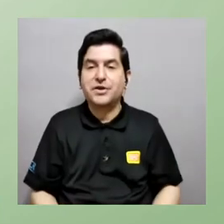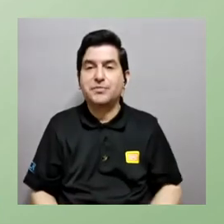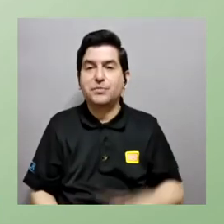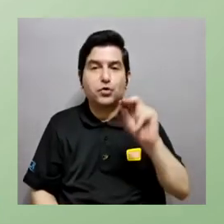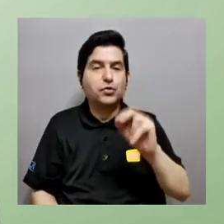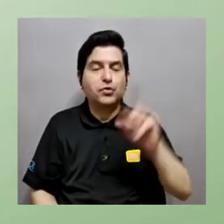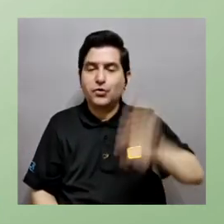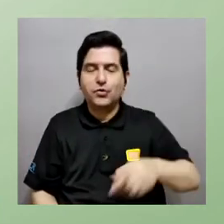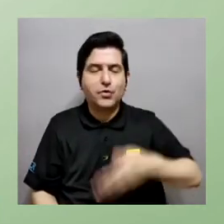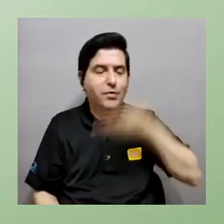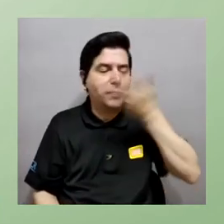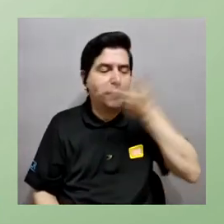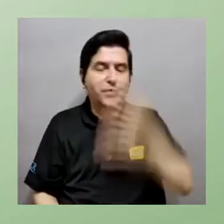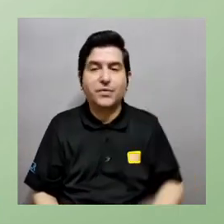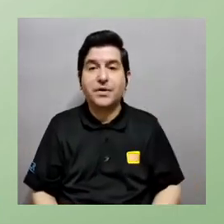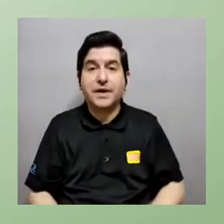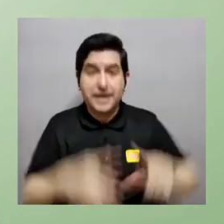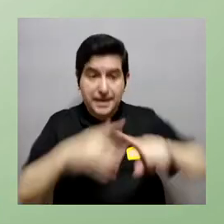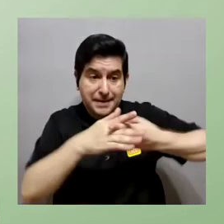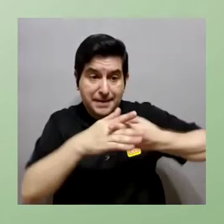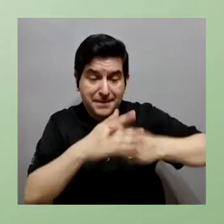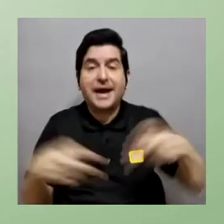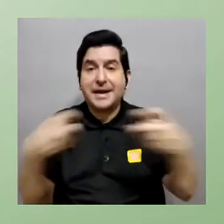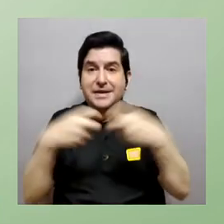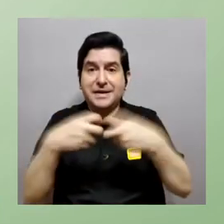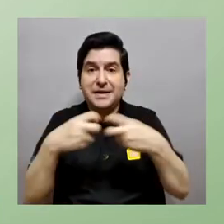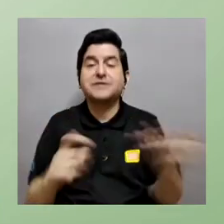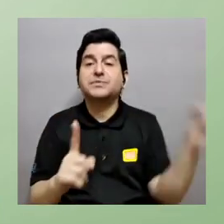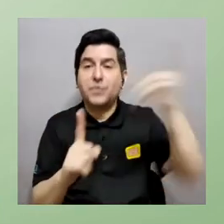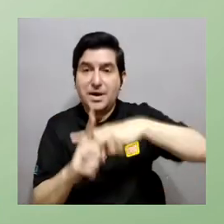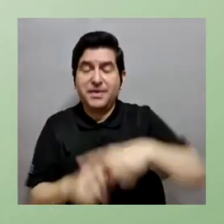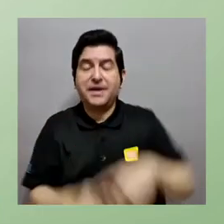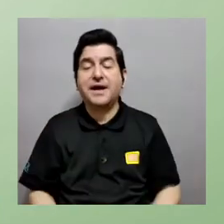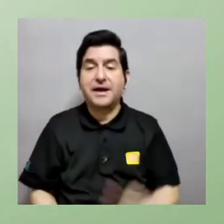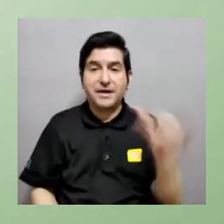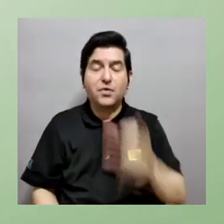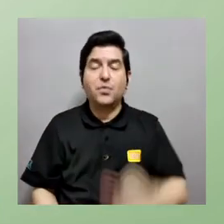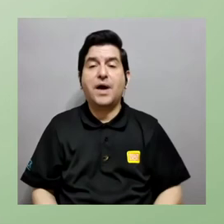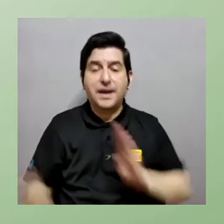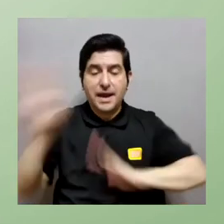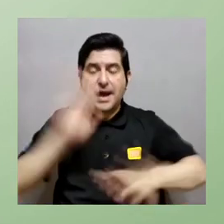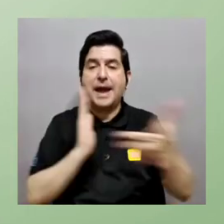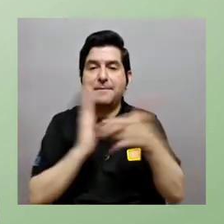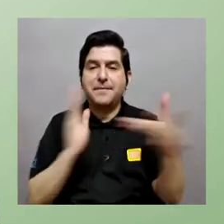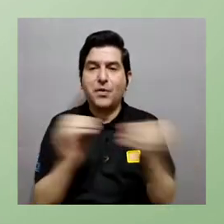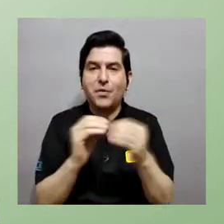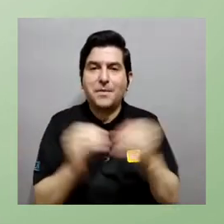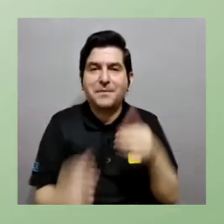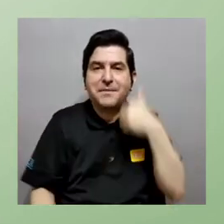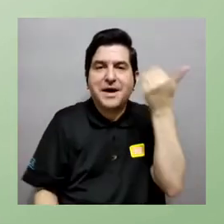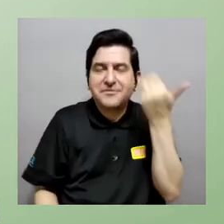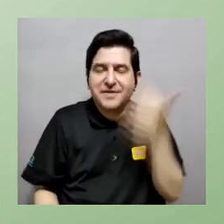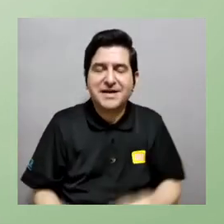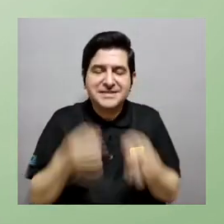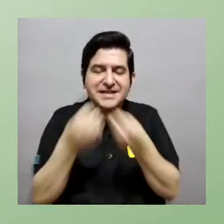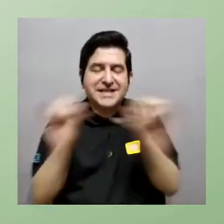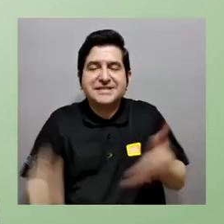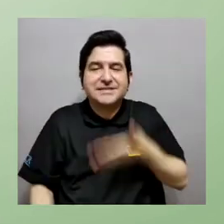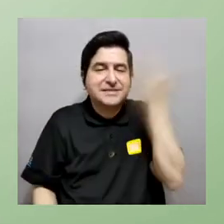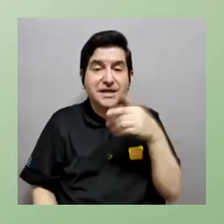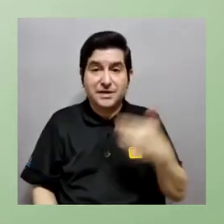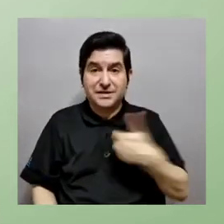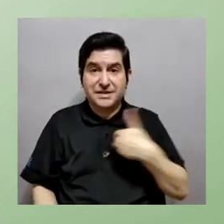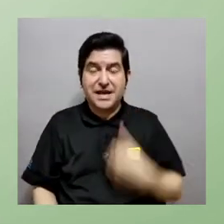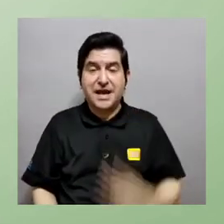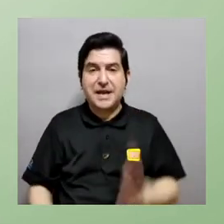más fácil cuando son microorganismos anaeróbicos y queremos conectarlos o producir dispositivos eléctricos y de hecho para aplicaciones biotecnológicas